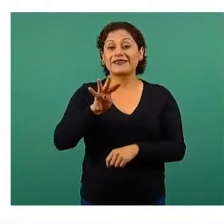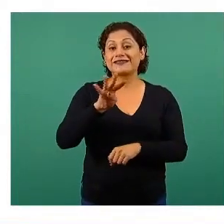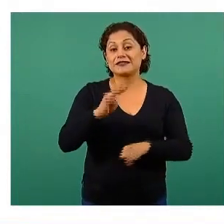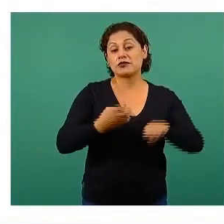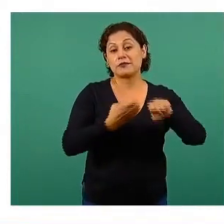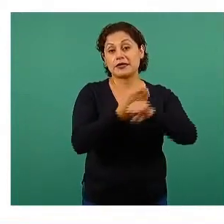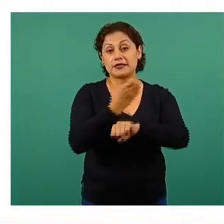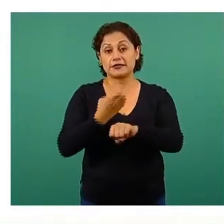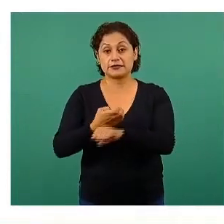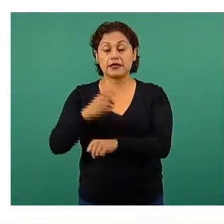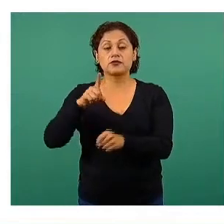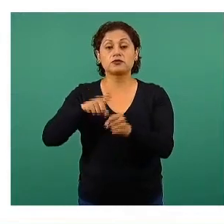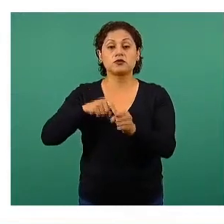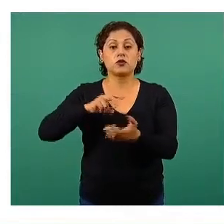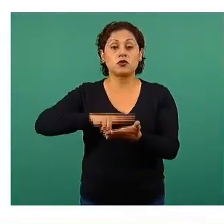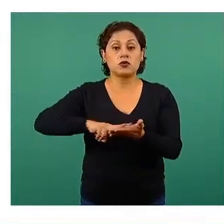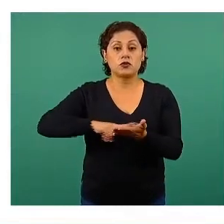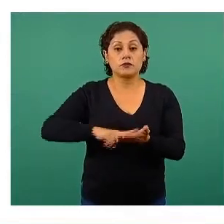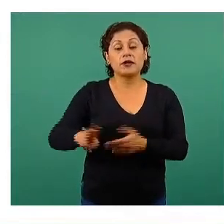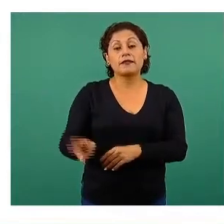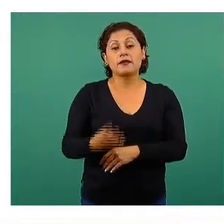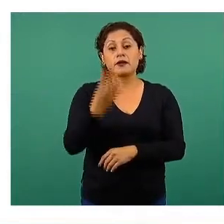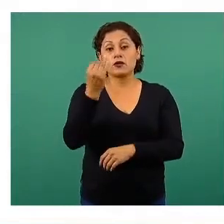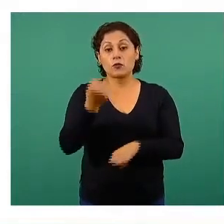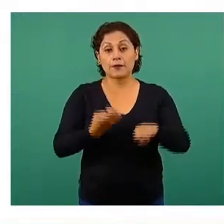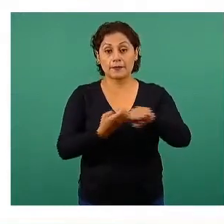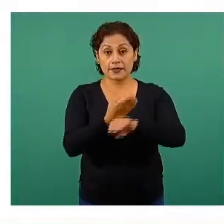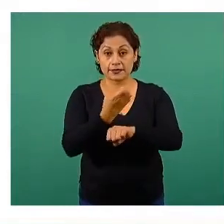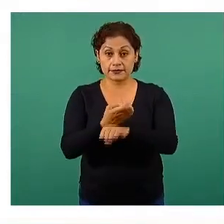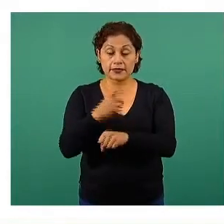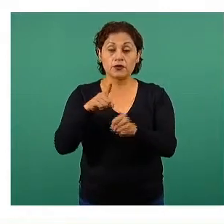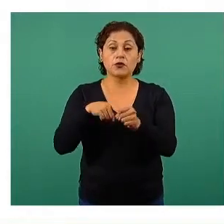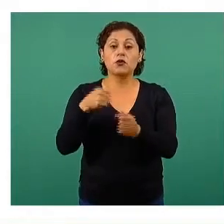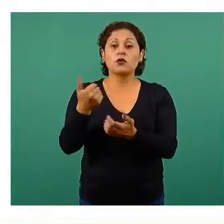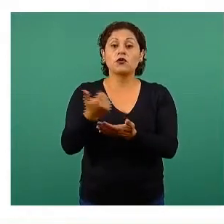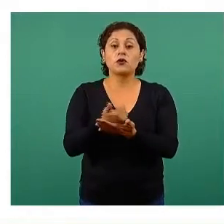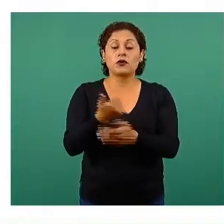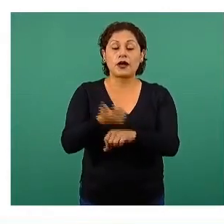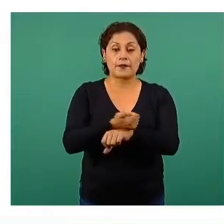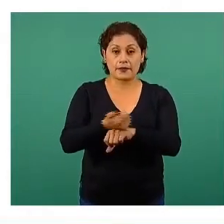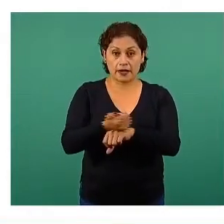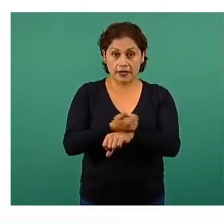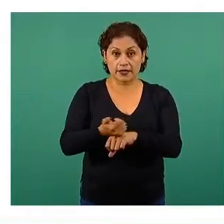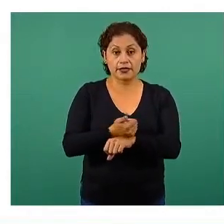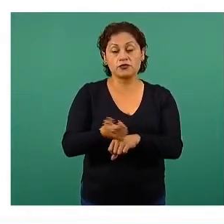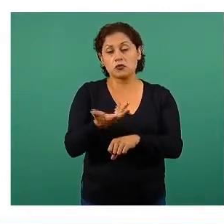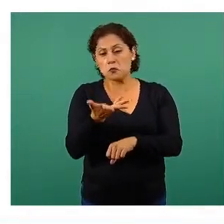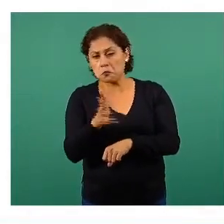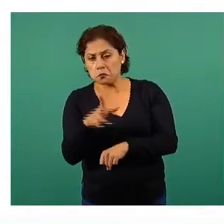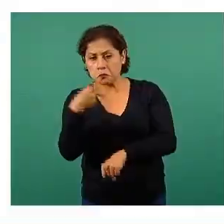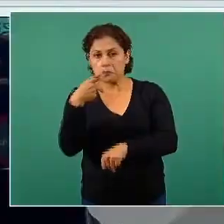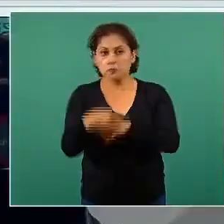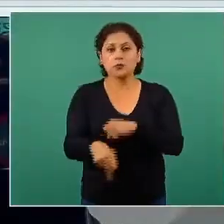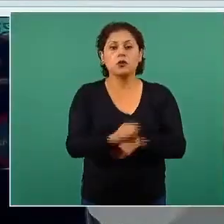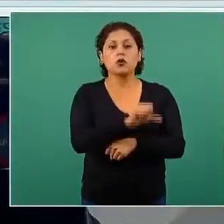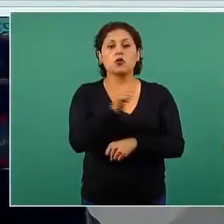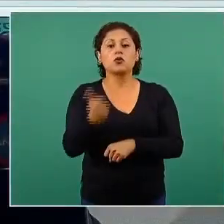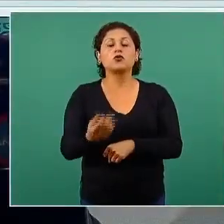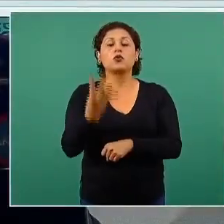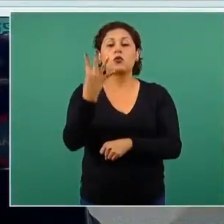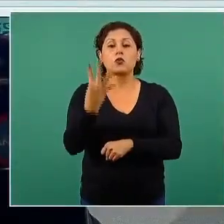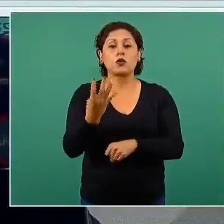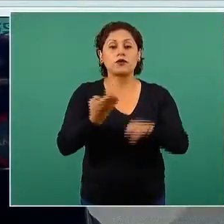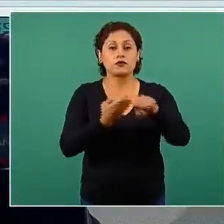color verde, 9 entidades federativas en color amarillo, el riesgo moderado, y 4 entidades federativas en color